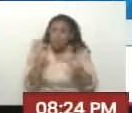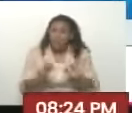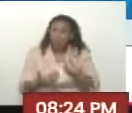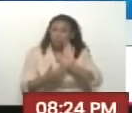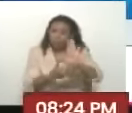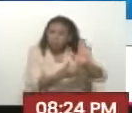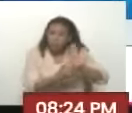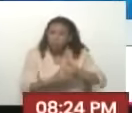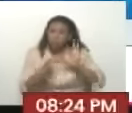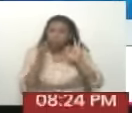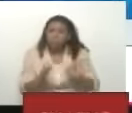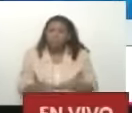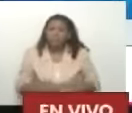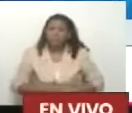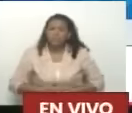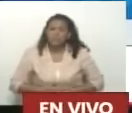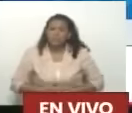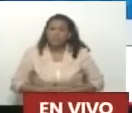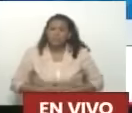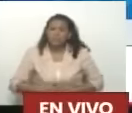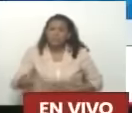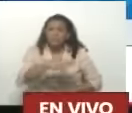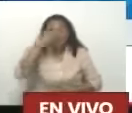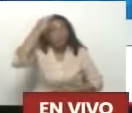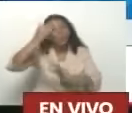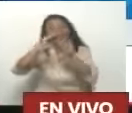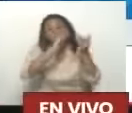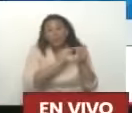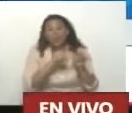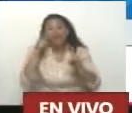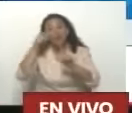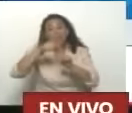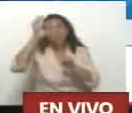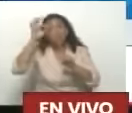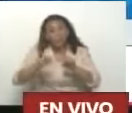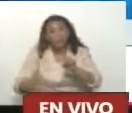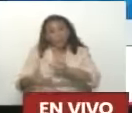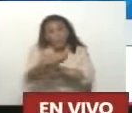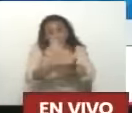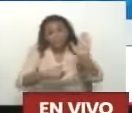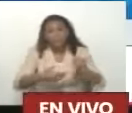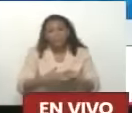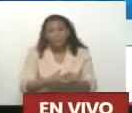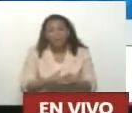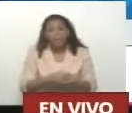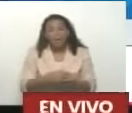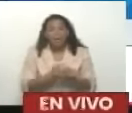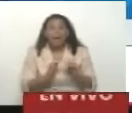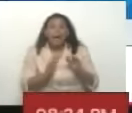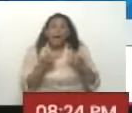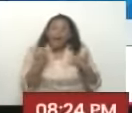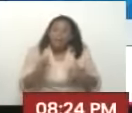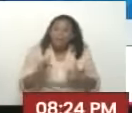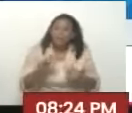De Los consejos Comunales Eso ha habido Altibajos